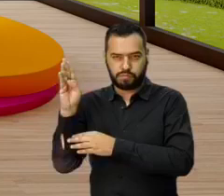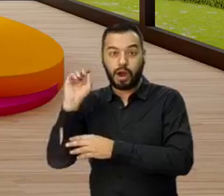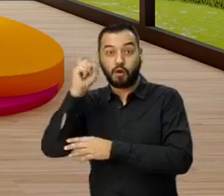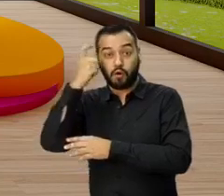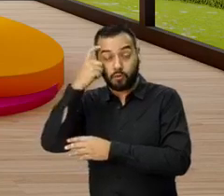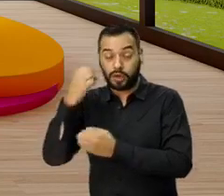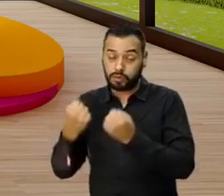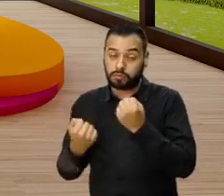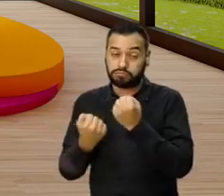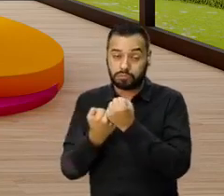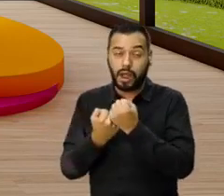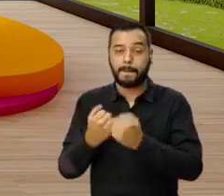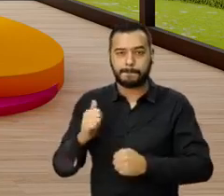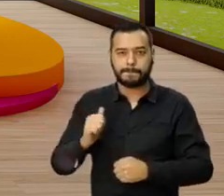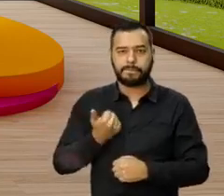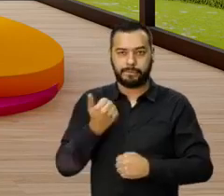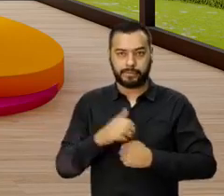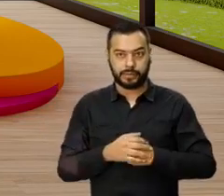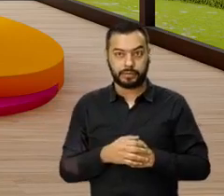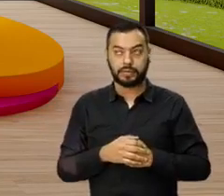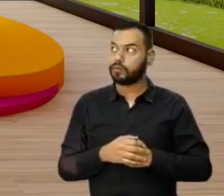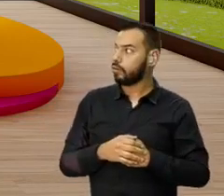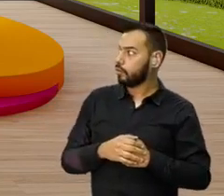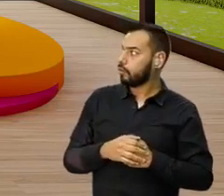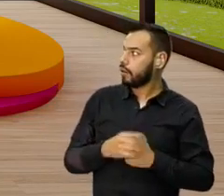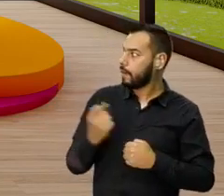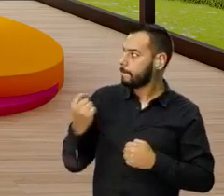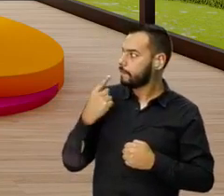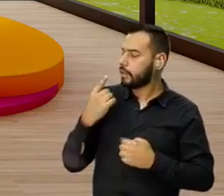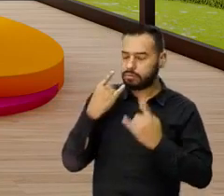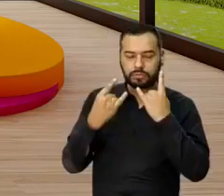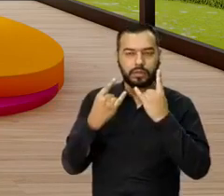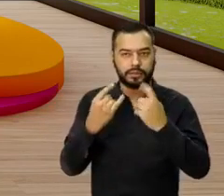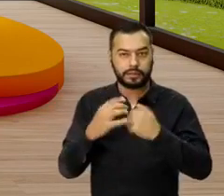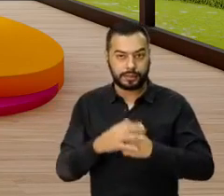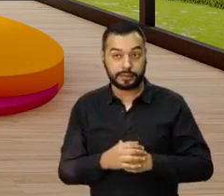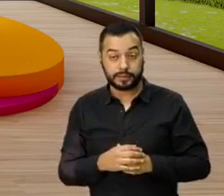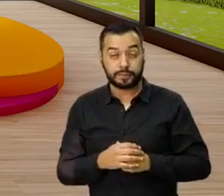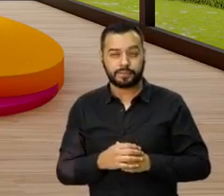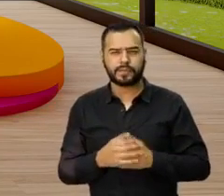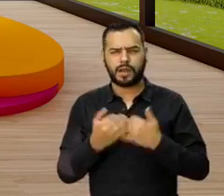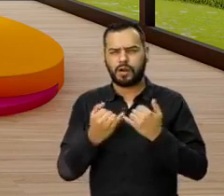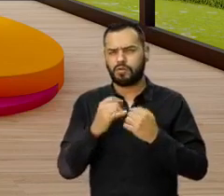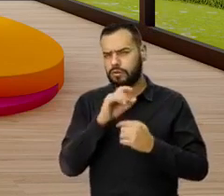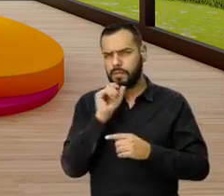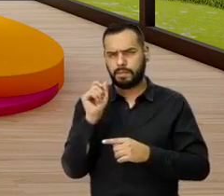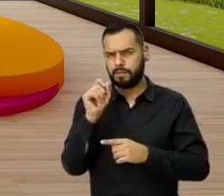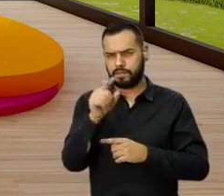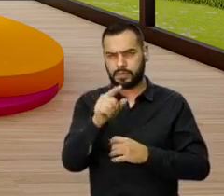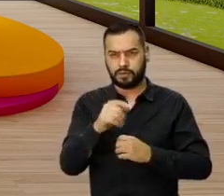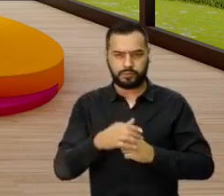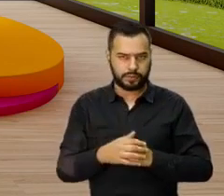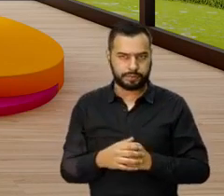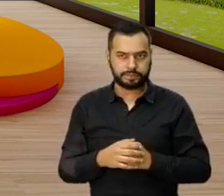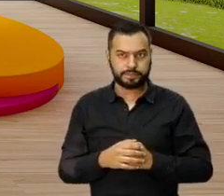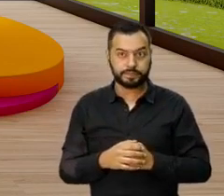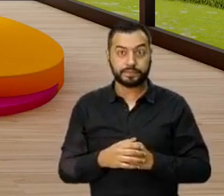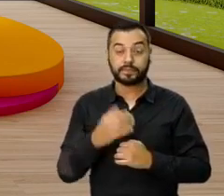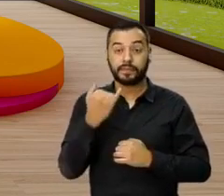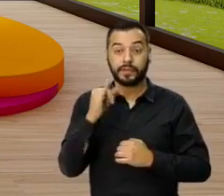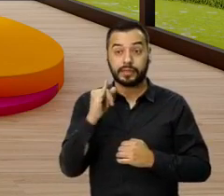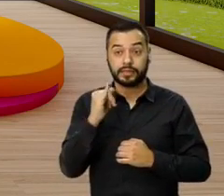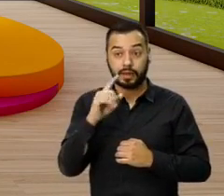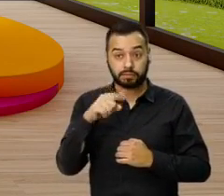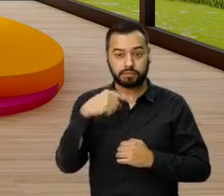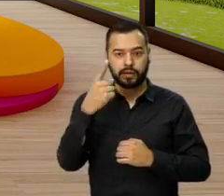gobierno. Ok, bueno, esa pregunta está interesante. Ahora, yo te quiero hacer una pregunta. Mira, ya